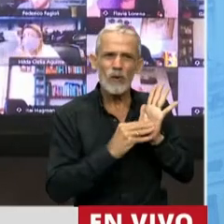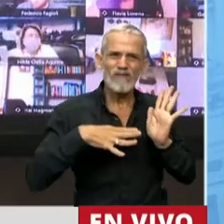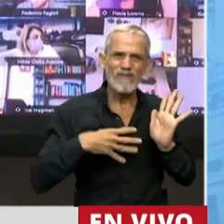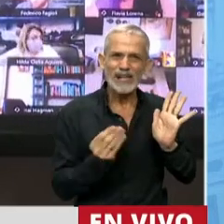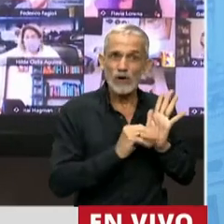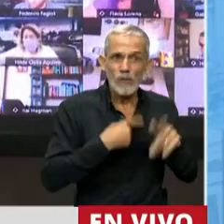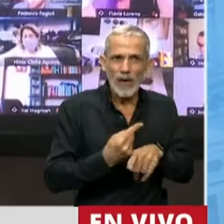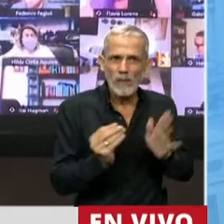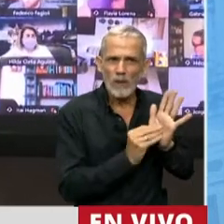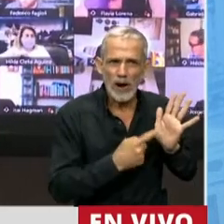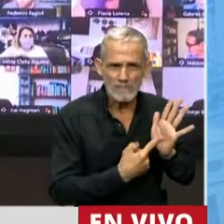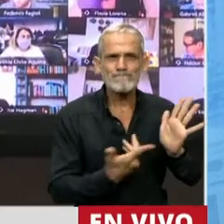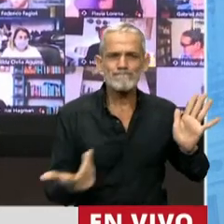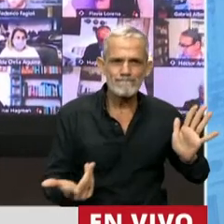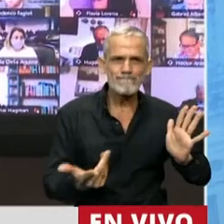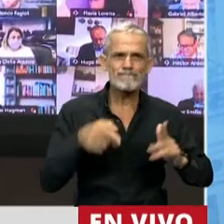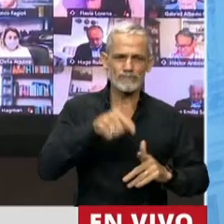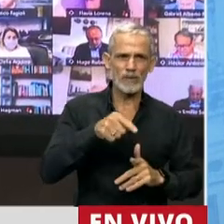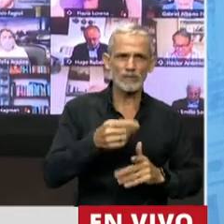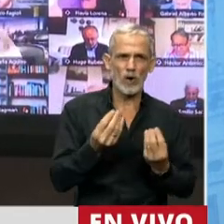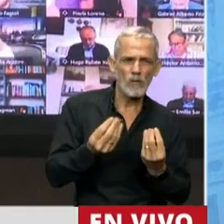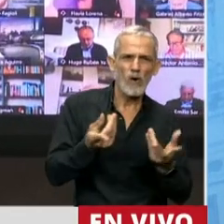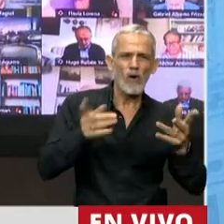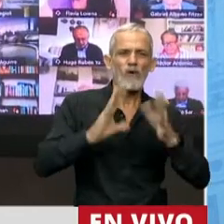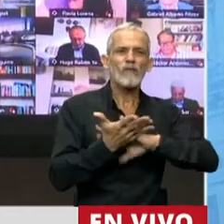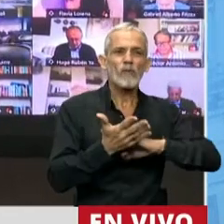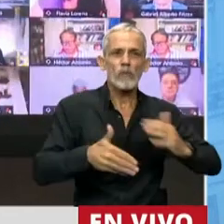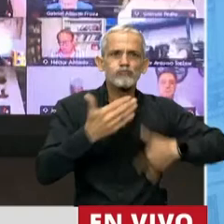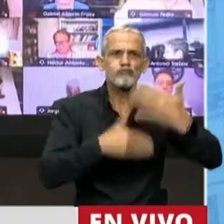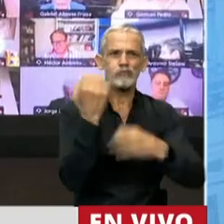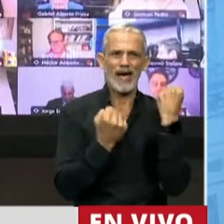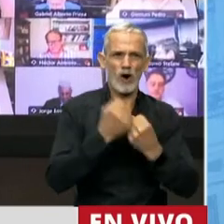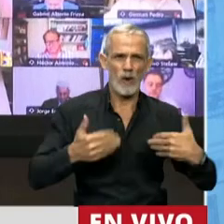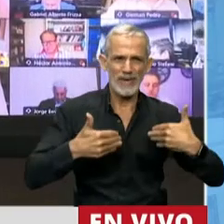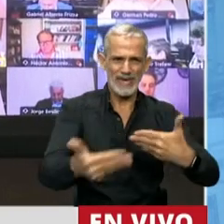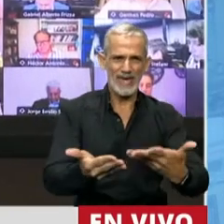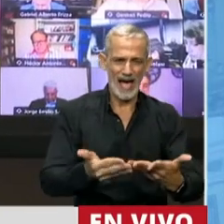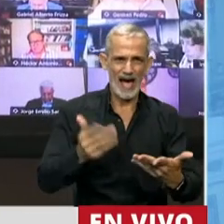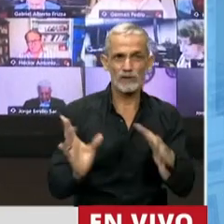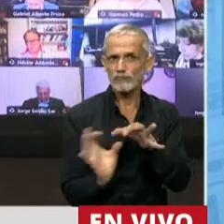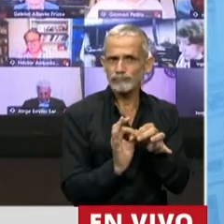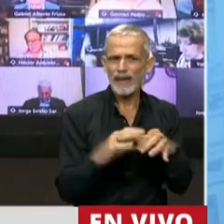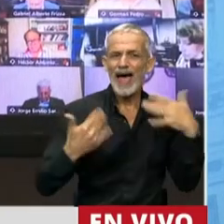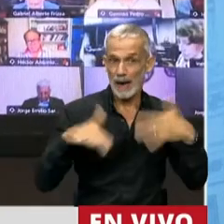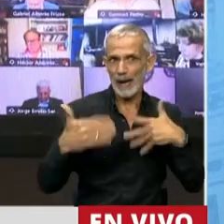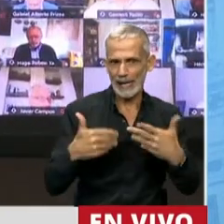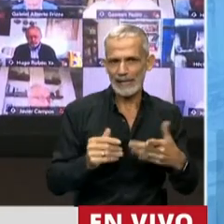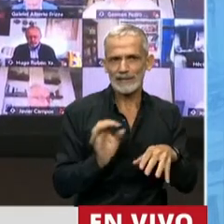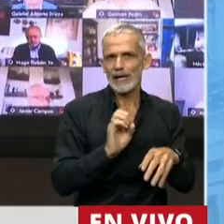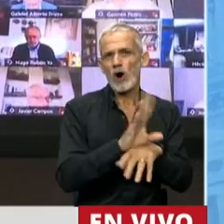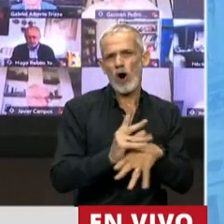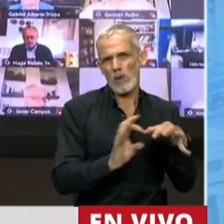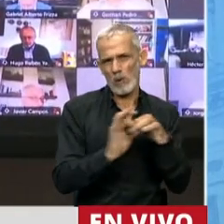vinculadas con la solidaridad social, con la reactivación productiva, sobre todo otras vinculadas en el marco de la emergencia con la salud.